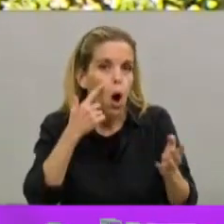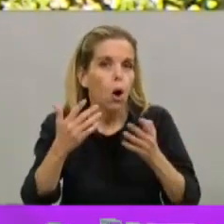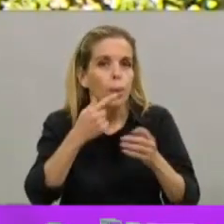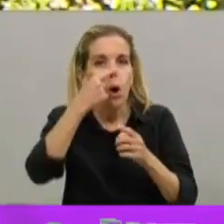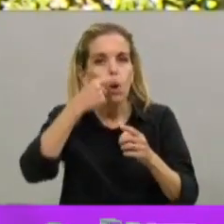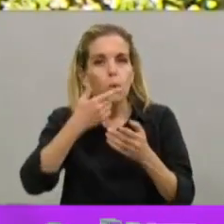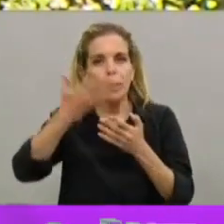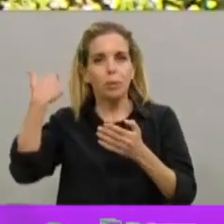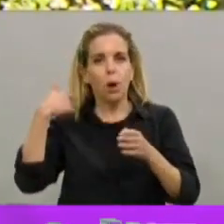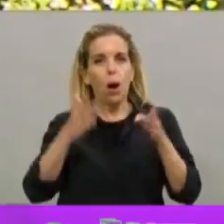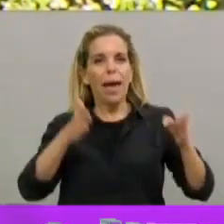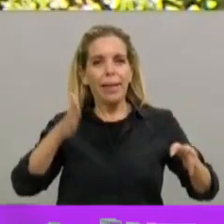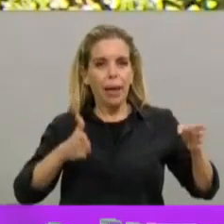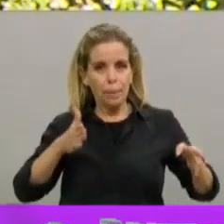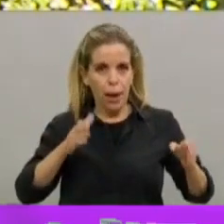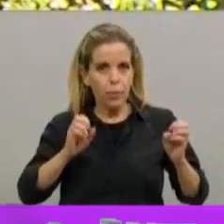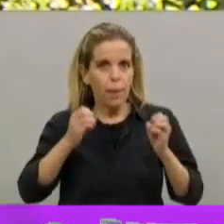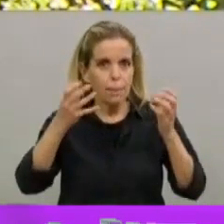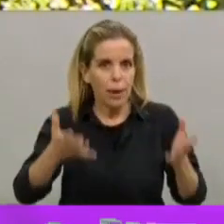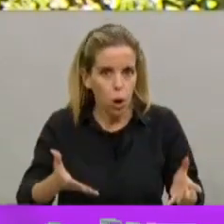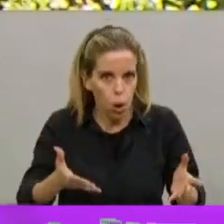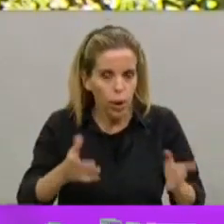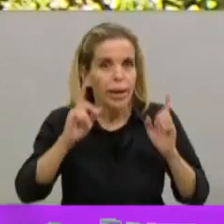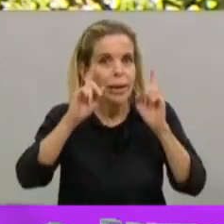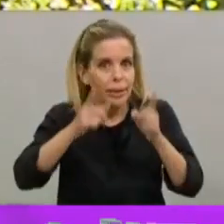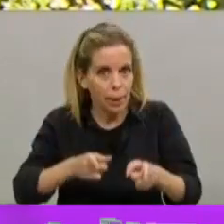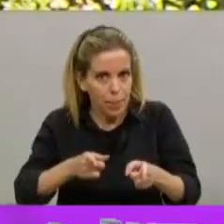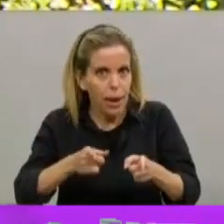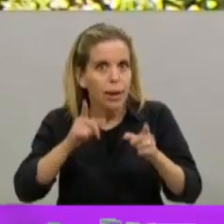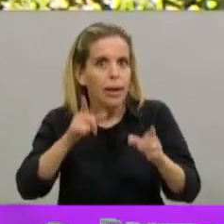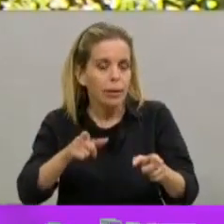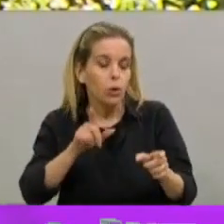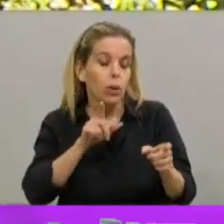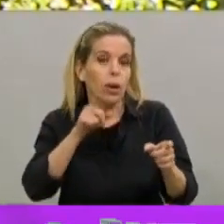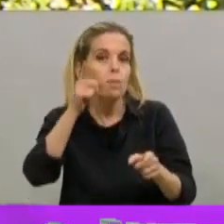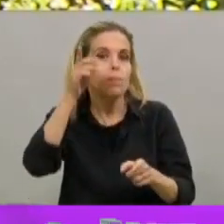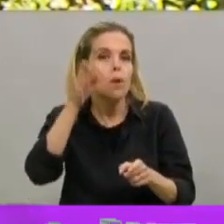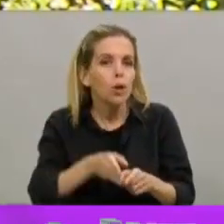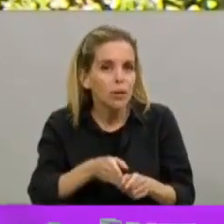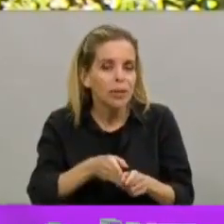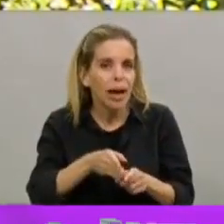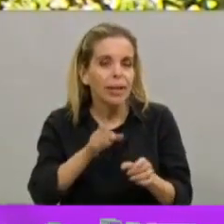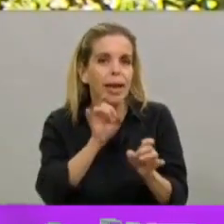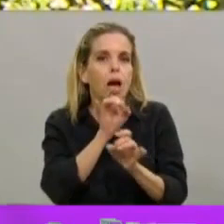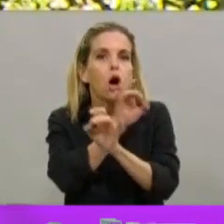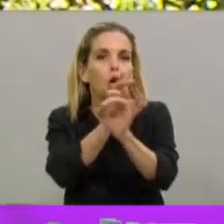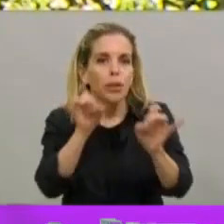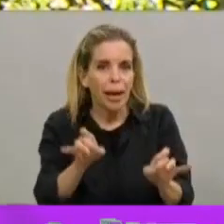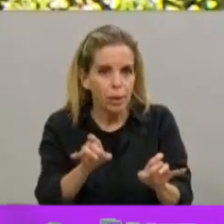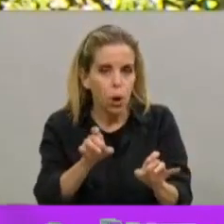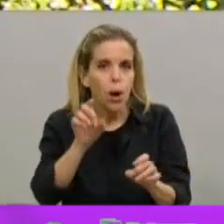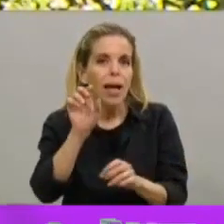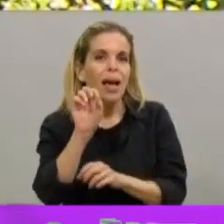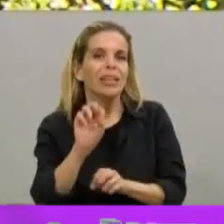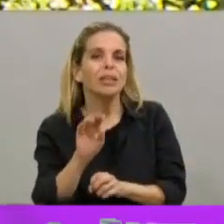cuarentena. Y eso también nos da que el R, que es la tasa de contagiosidad, que la semana anterior, el primero de julio,